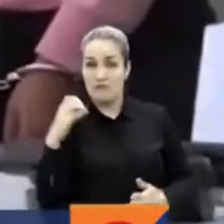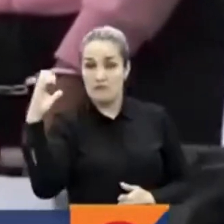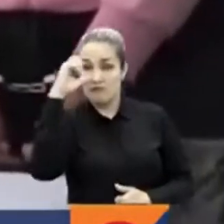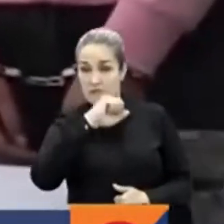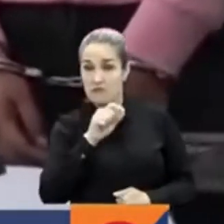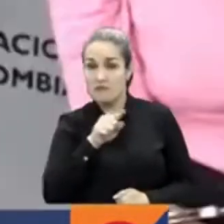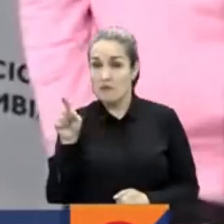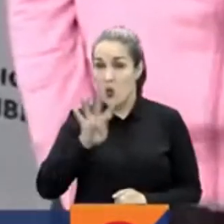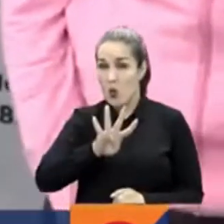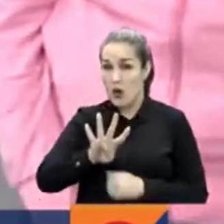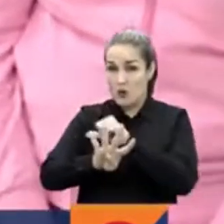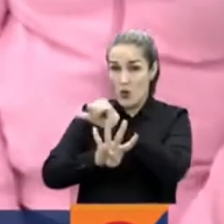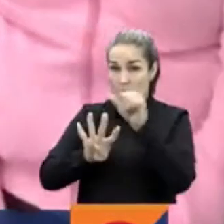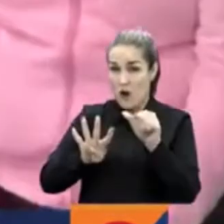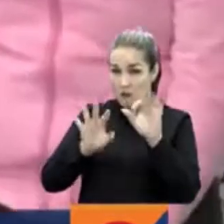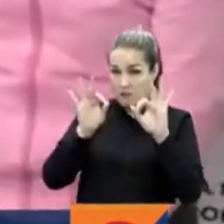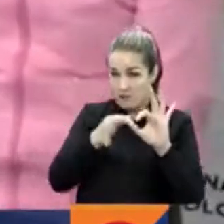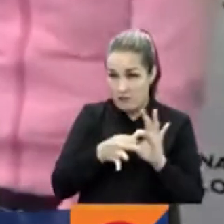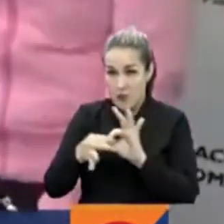Los del Tren de Aragua.